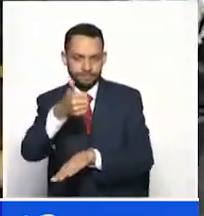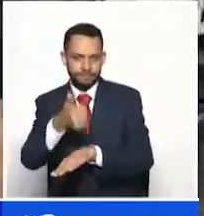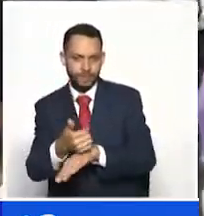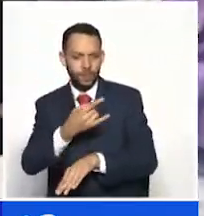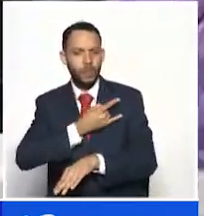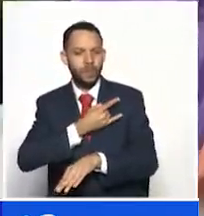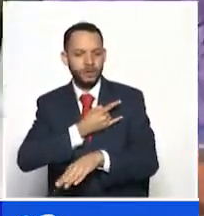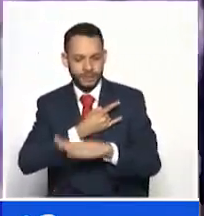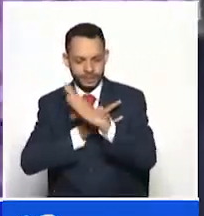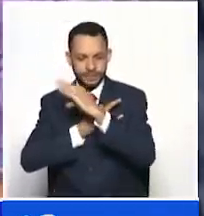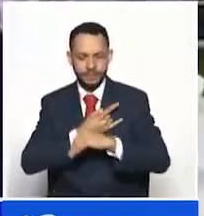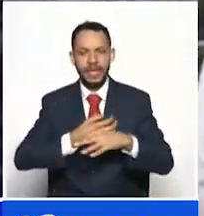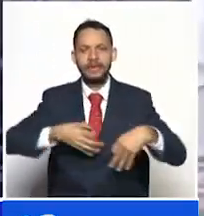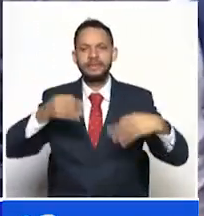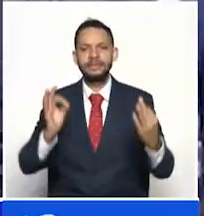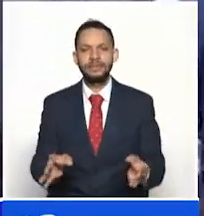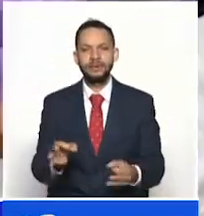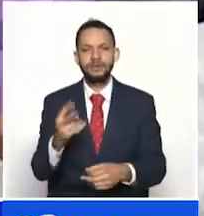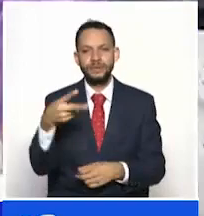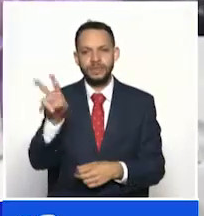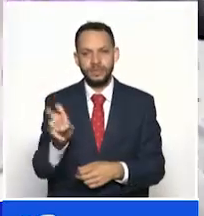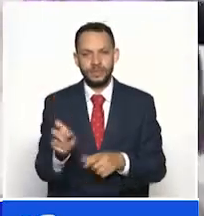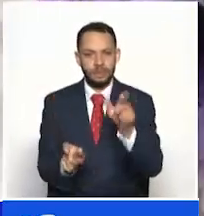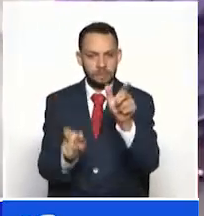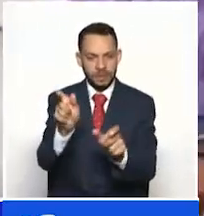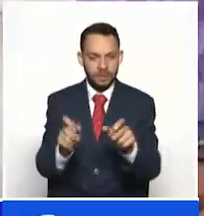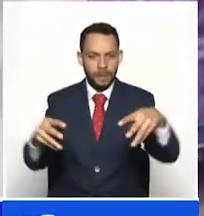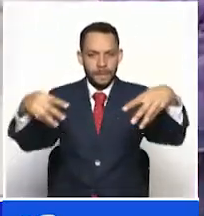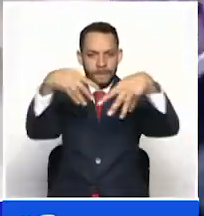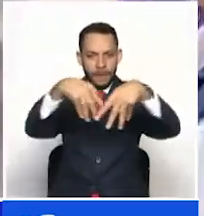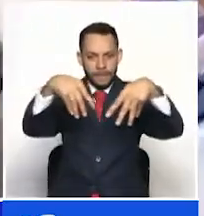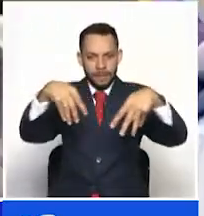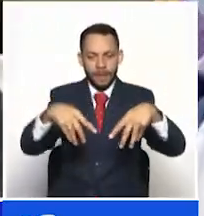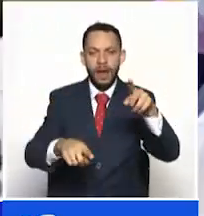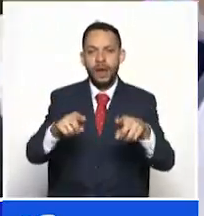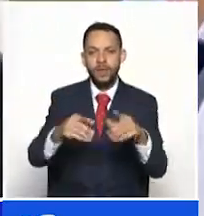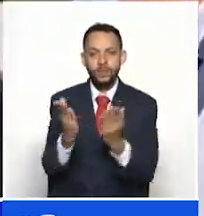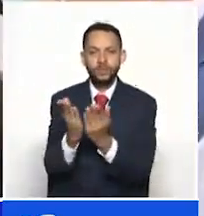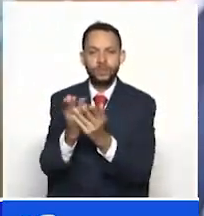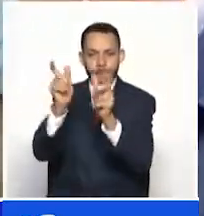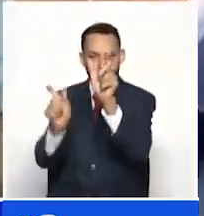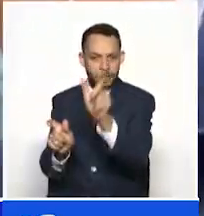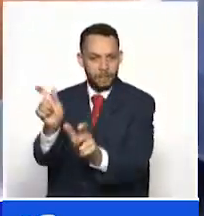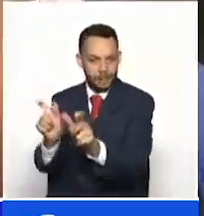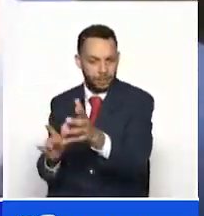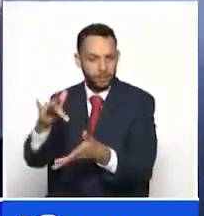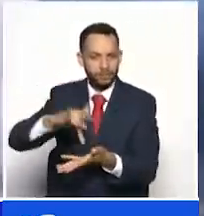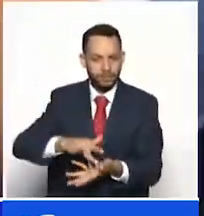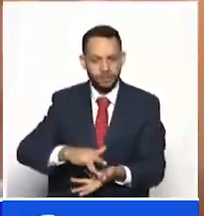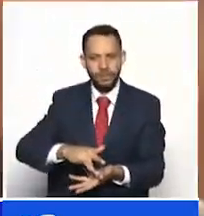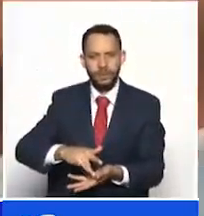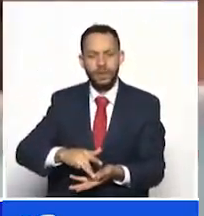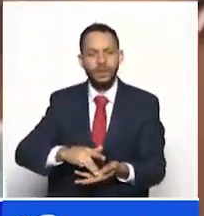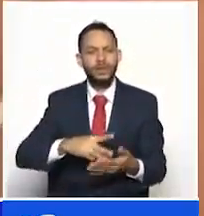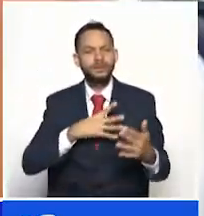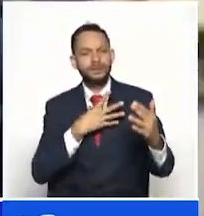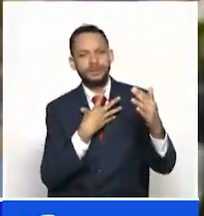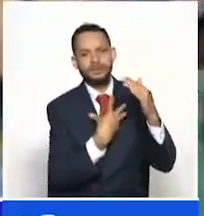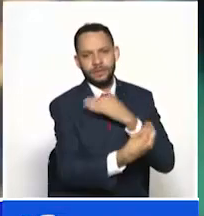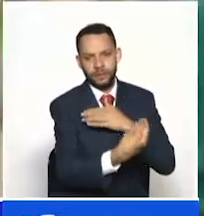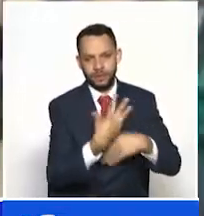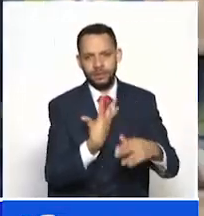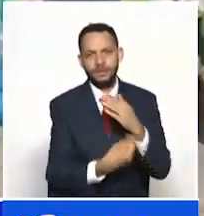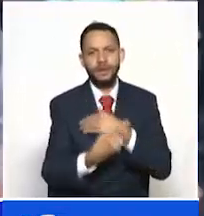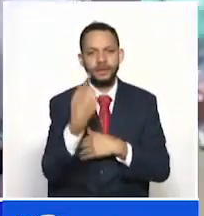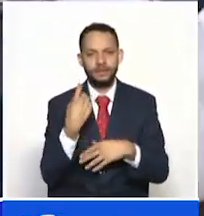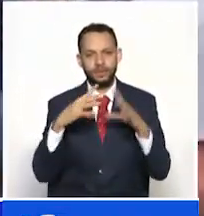confirmó que del grupo de 17 manifestantes, entre ellos algunos estudiantes y otros que no lo son, los dos últimos desalojaron en la noche de este